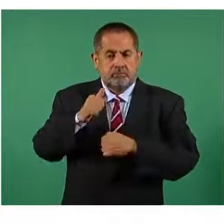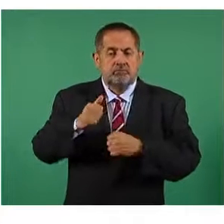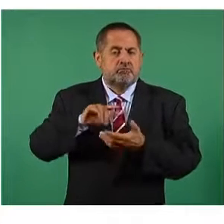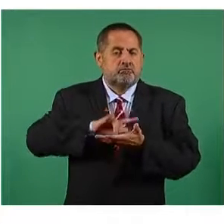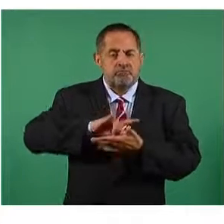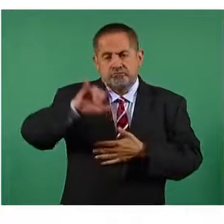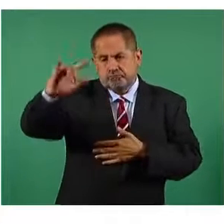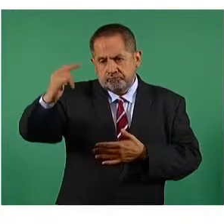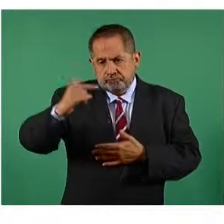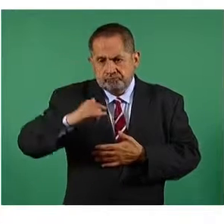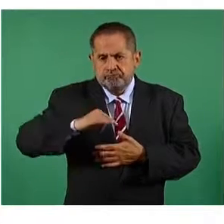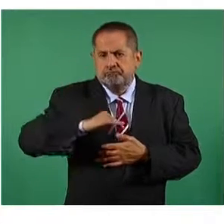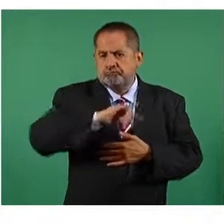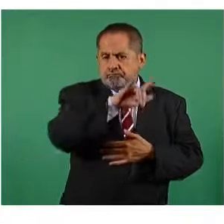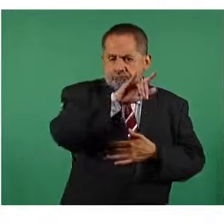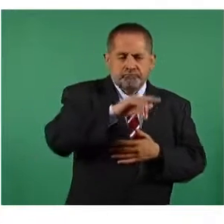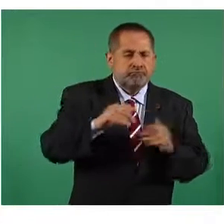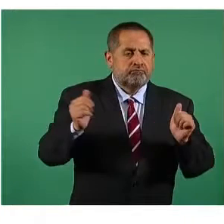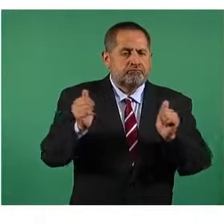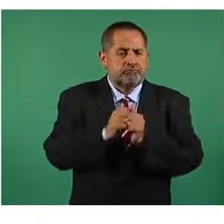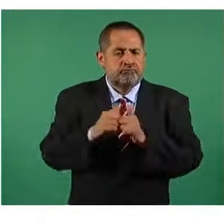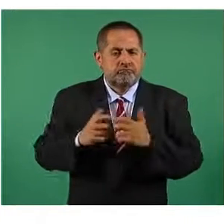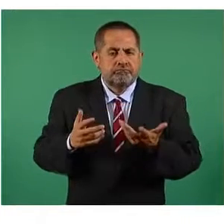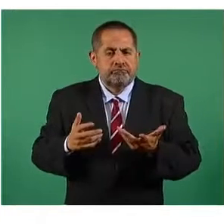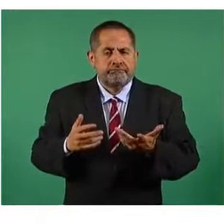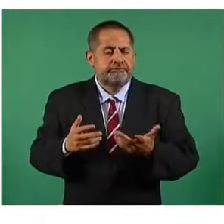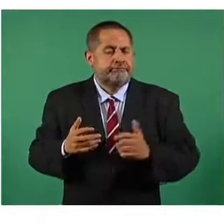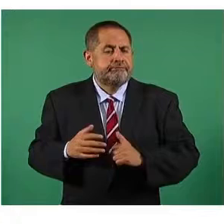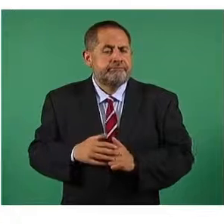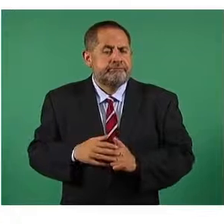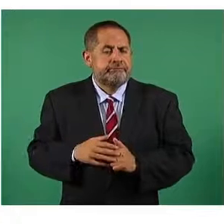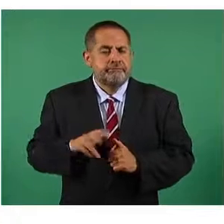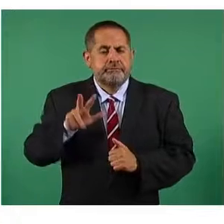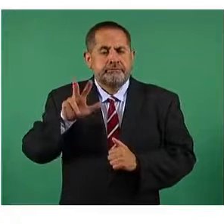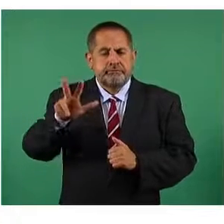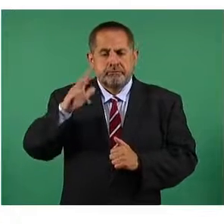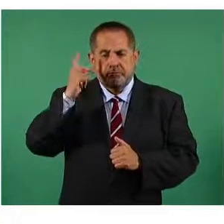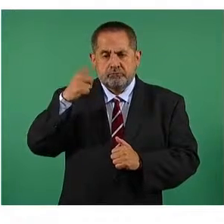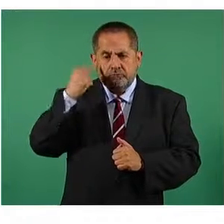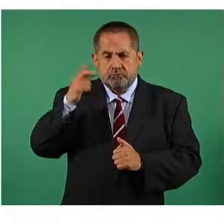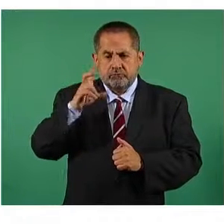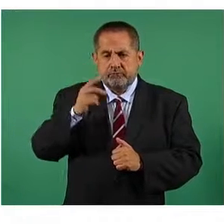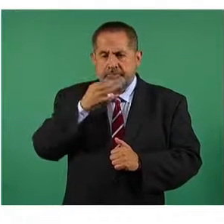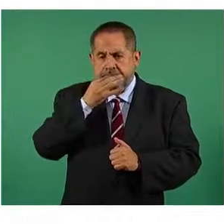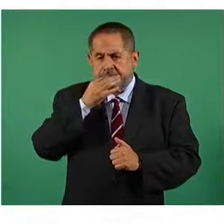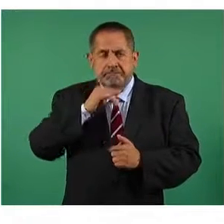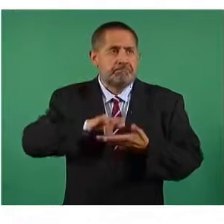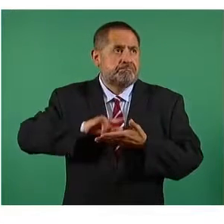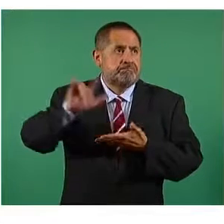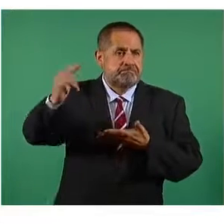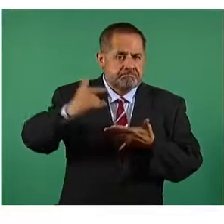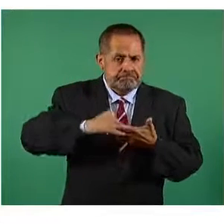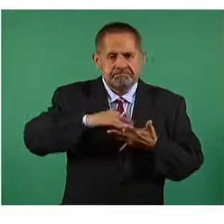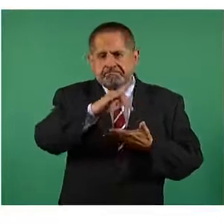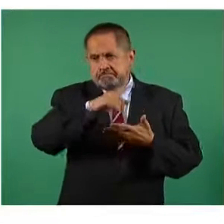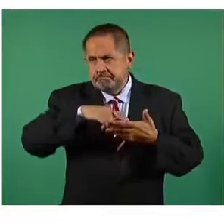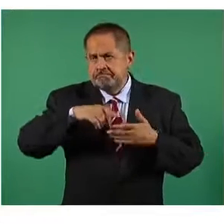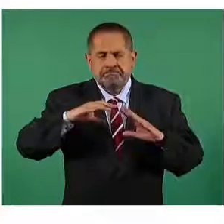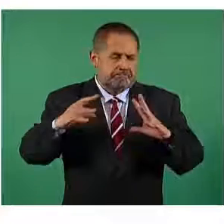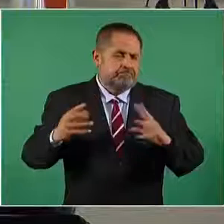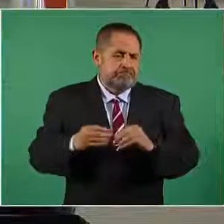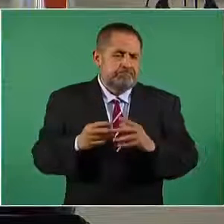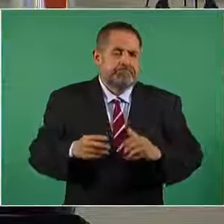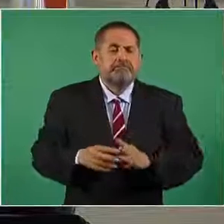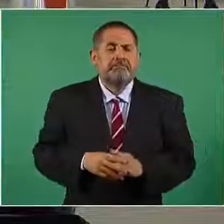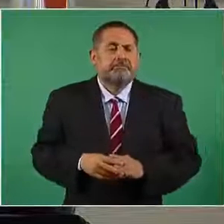con 18 horas con 30 minutos de vuelos de las aeronaves de la Fuerza